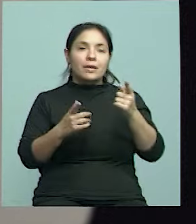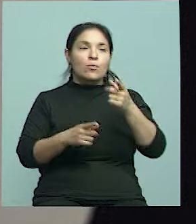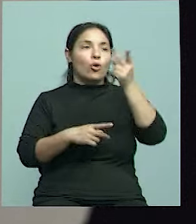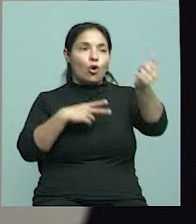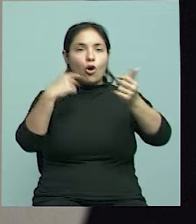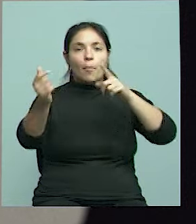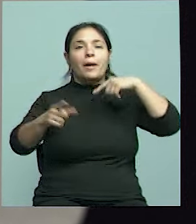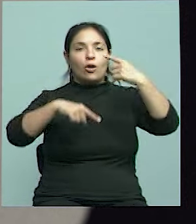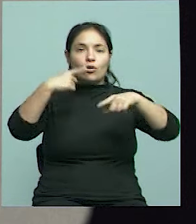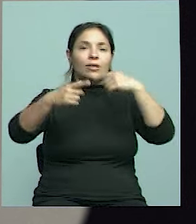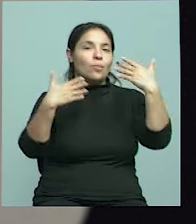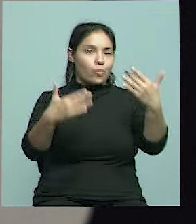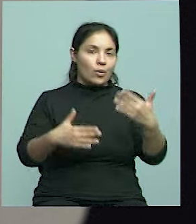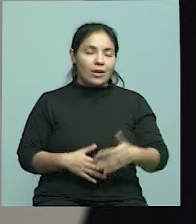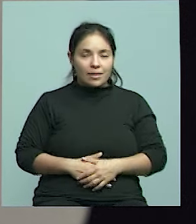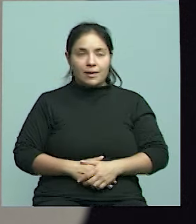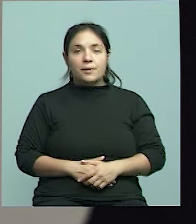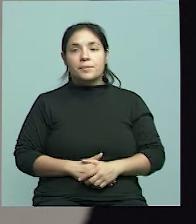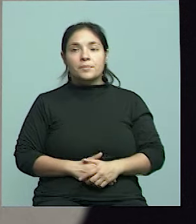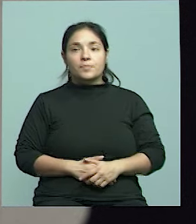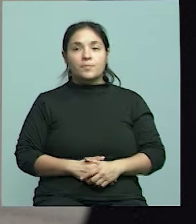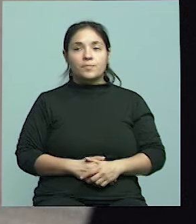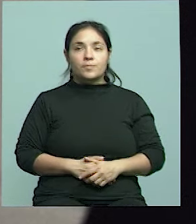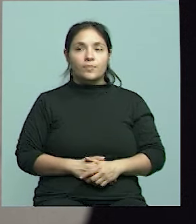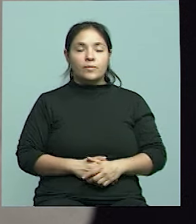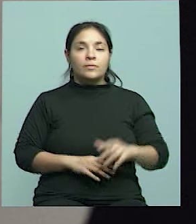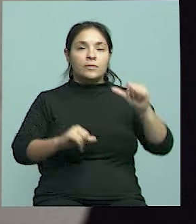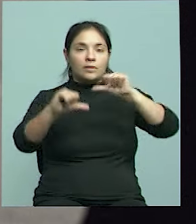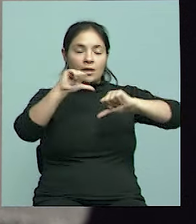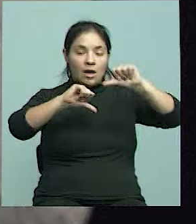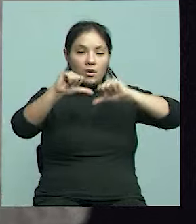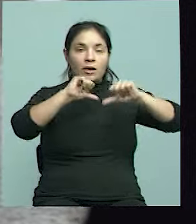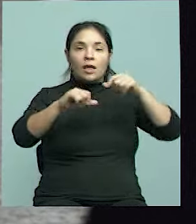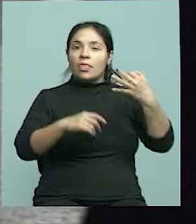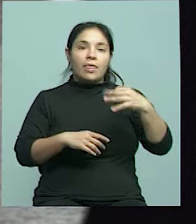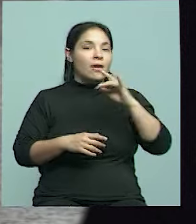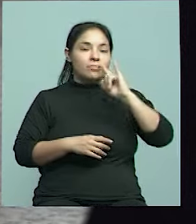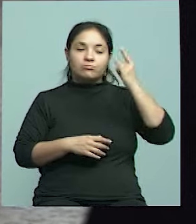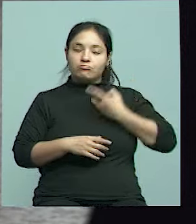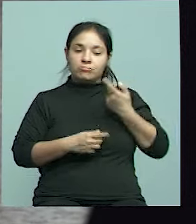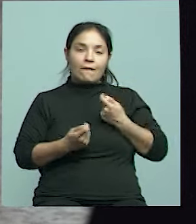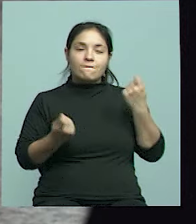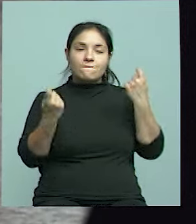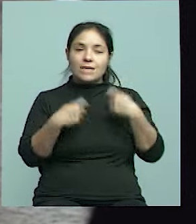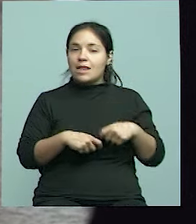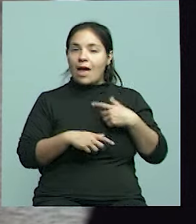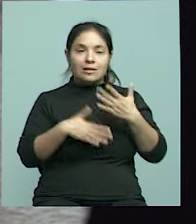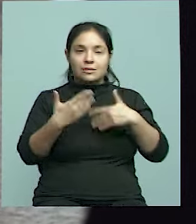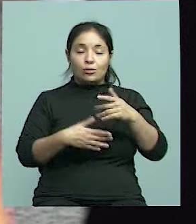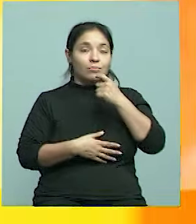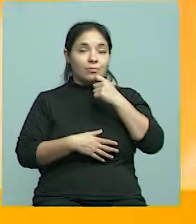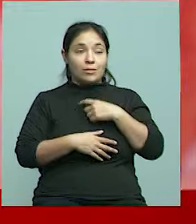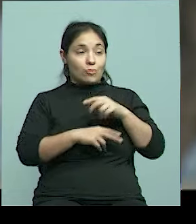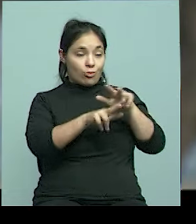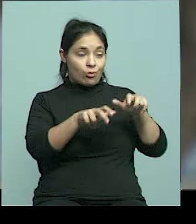insumos que vamos utilizando. El laboratorio se tiene que autofinanciar, entonces es con lo que ingresa,